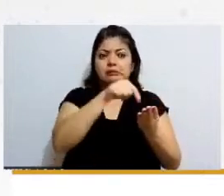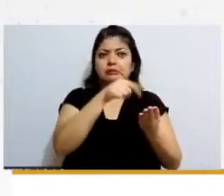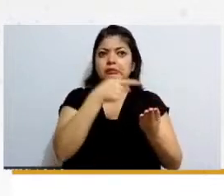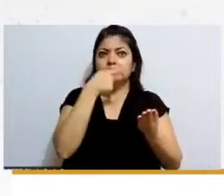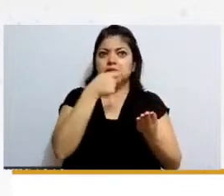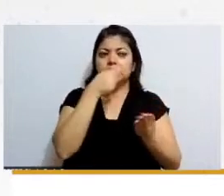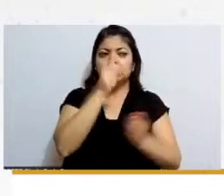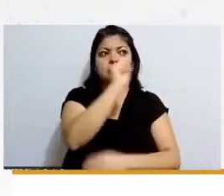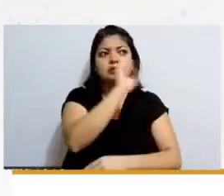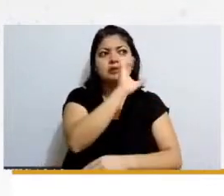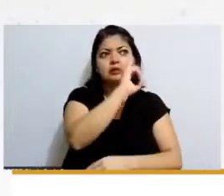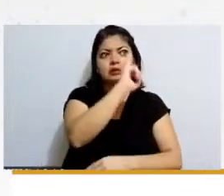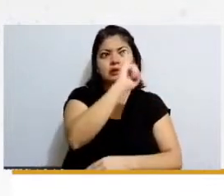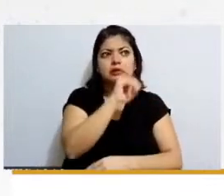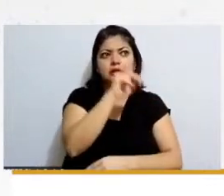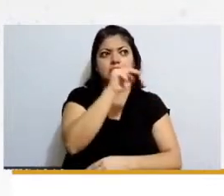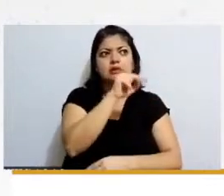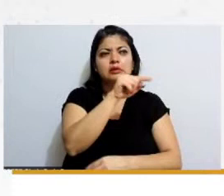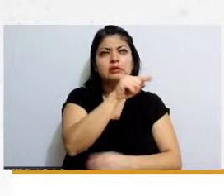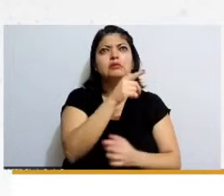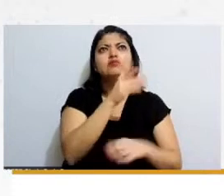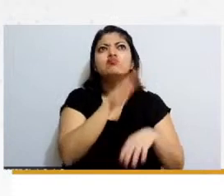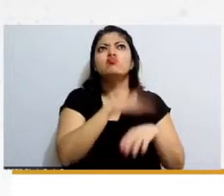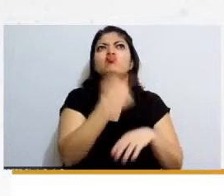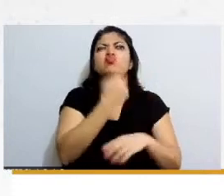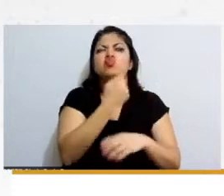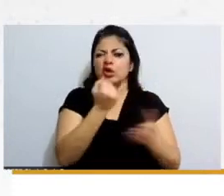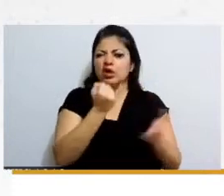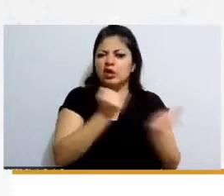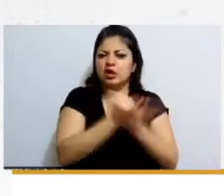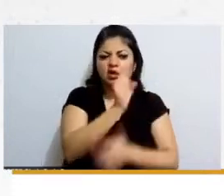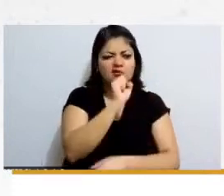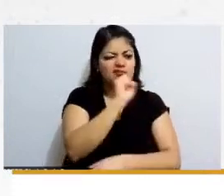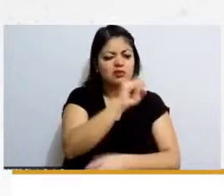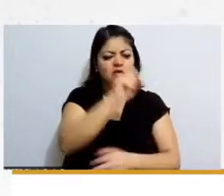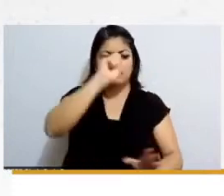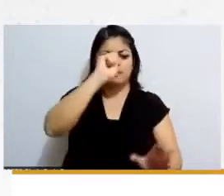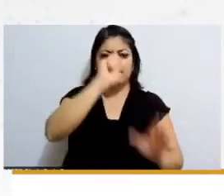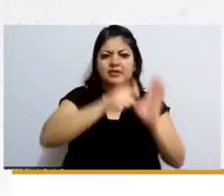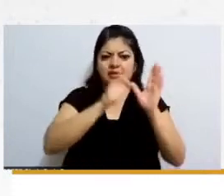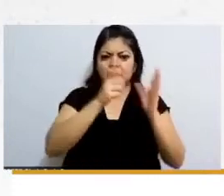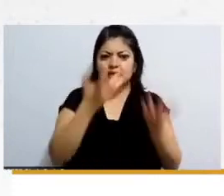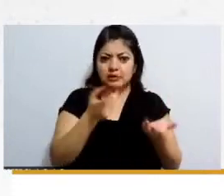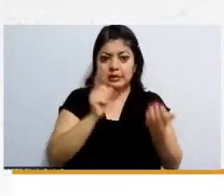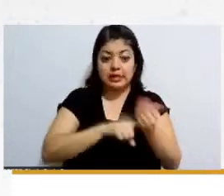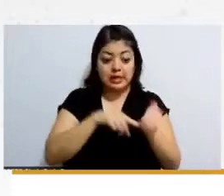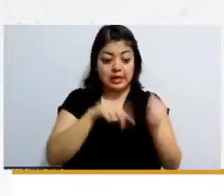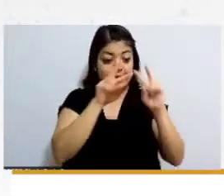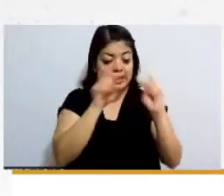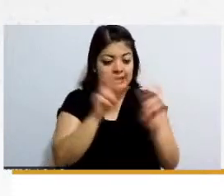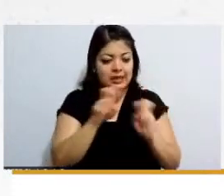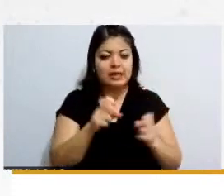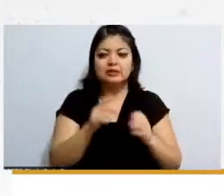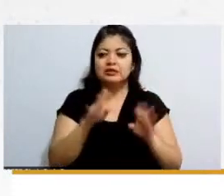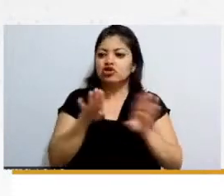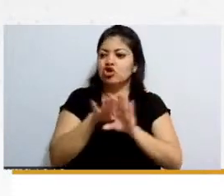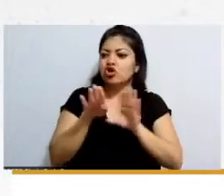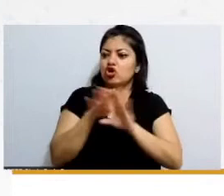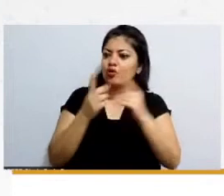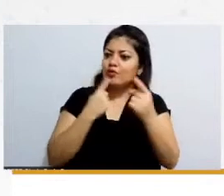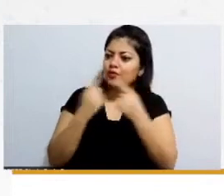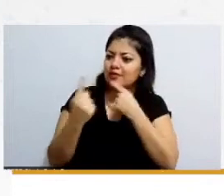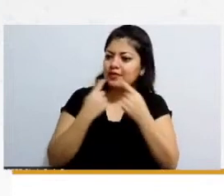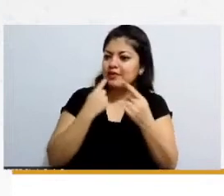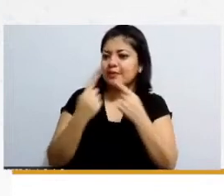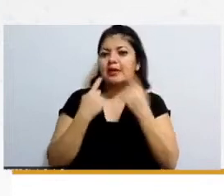decisión en específico analizar ese ese debate que se va realizando en toda